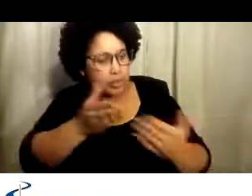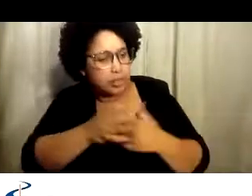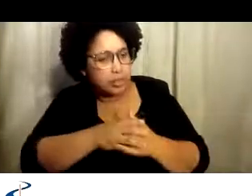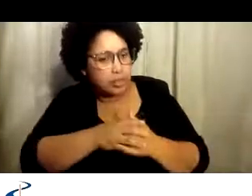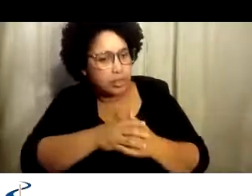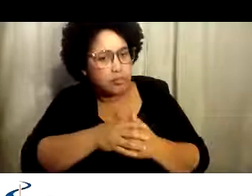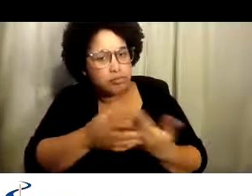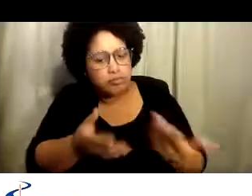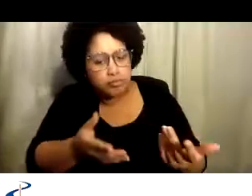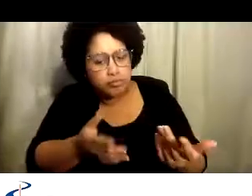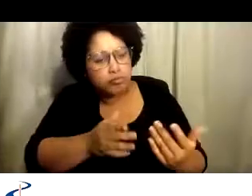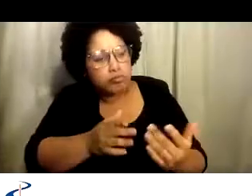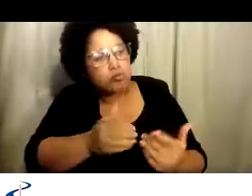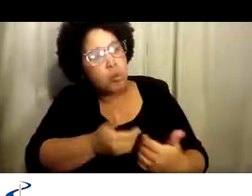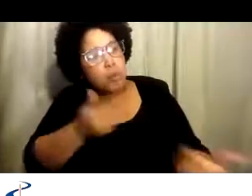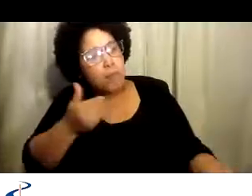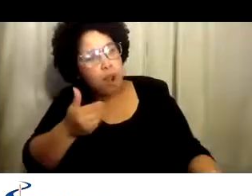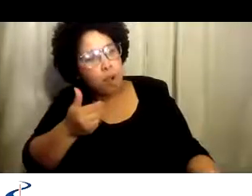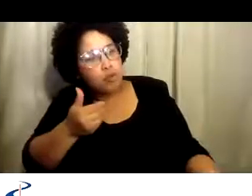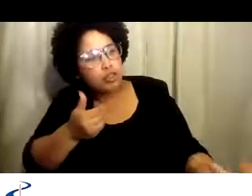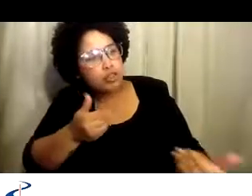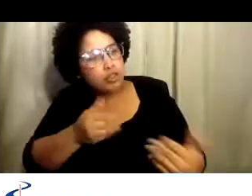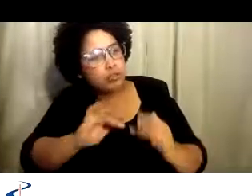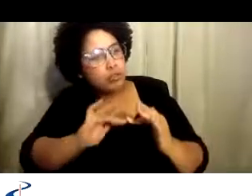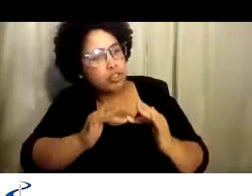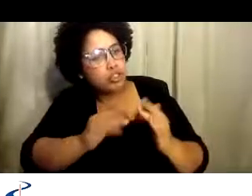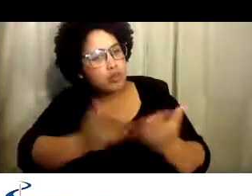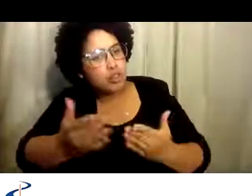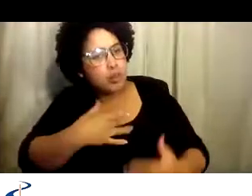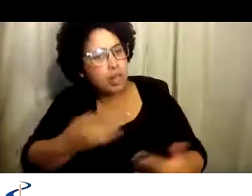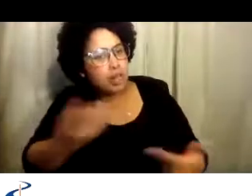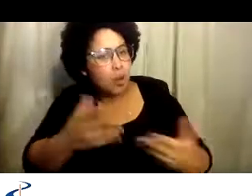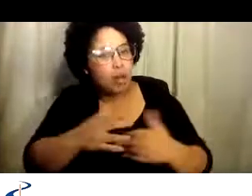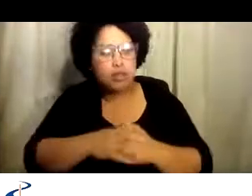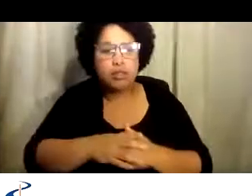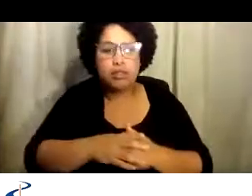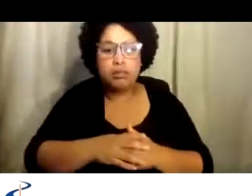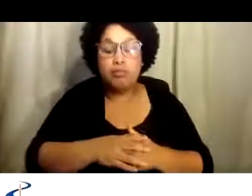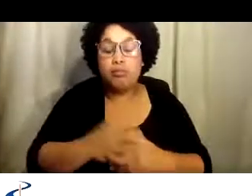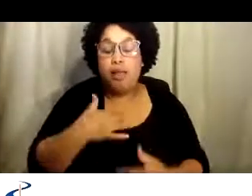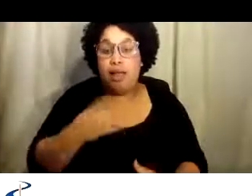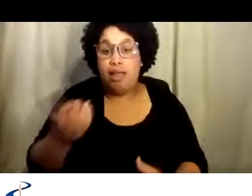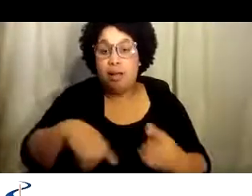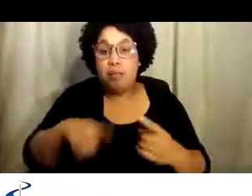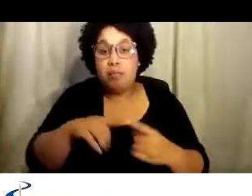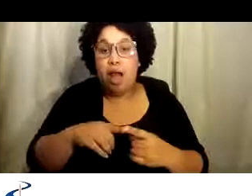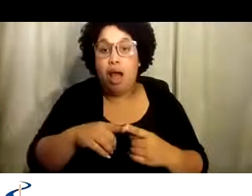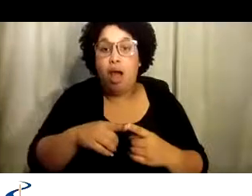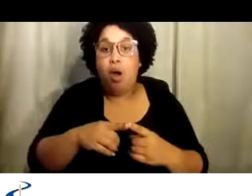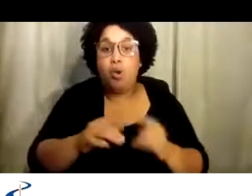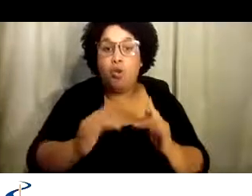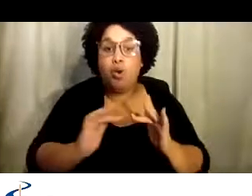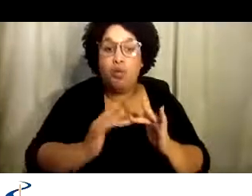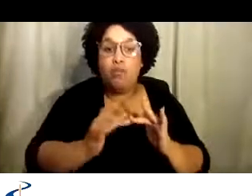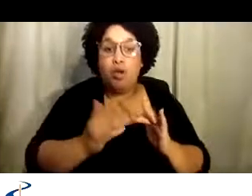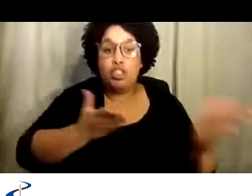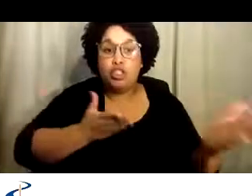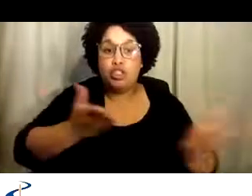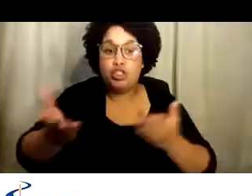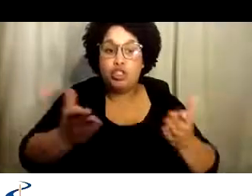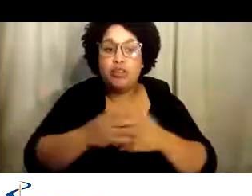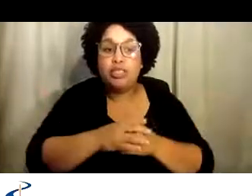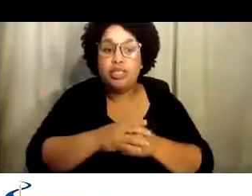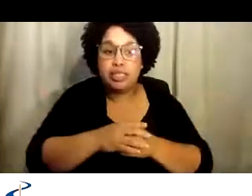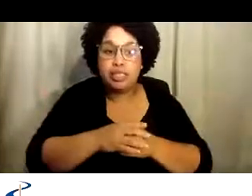remotos. ¿Qué es lo que te gusta de los servicios remotos? Lo que me gusta a mí de servicios remotos